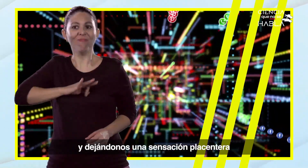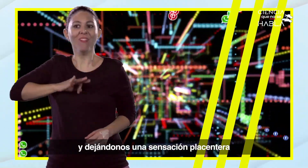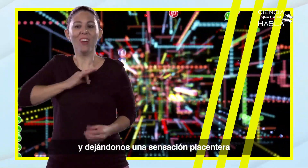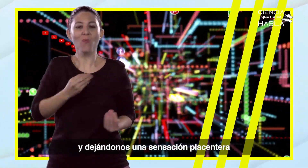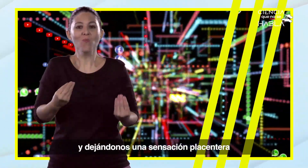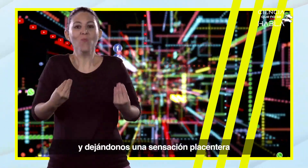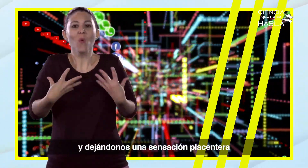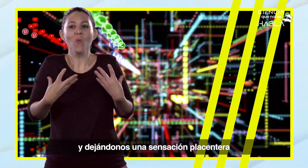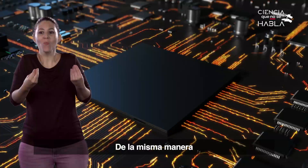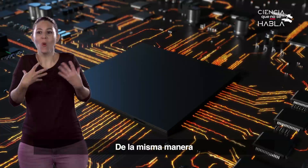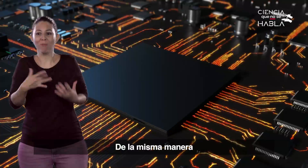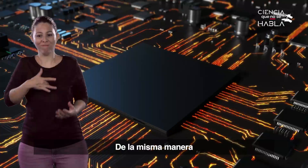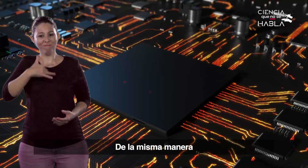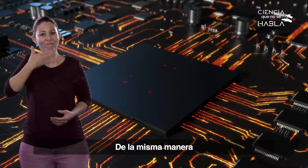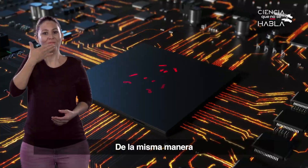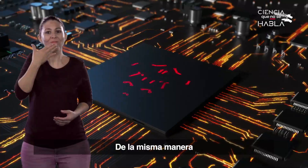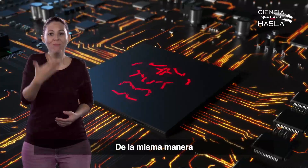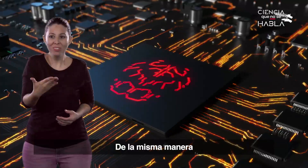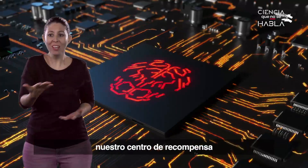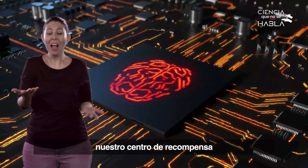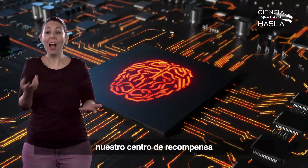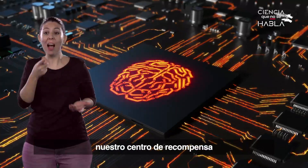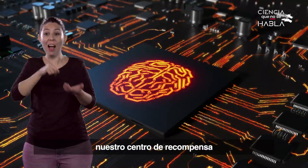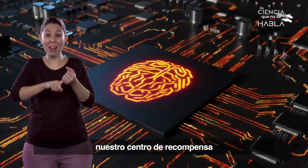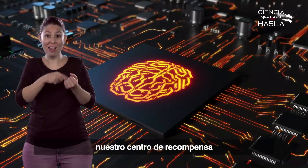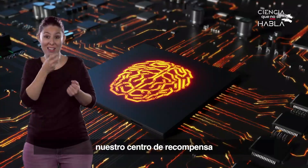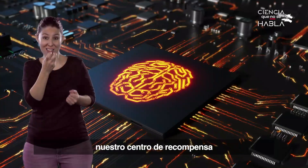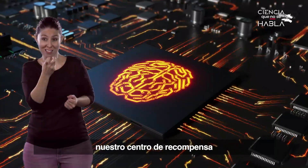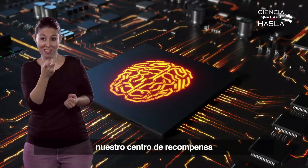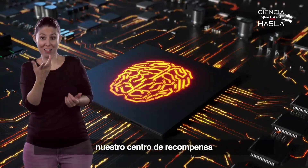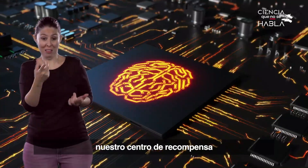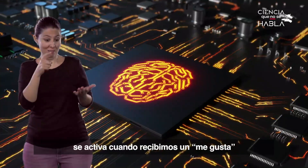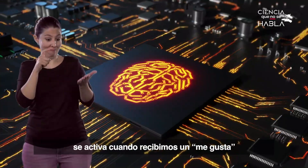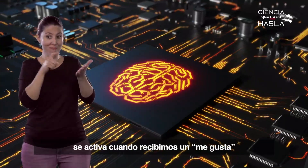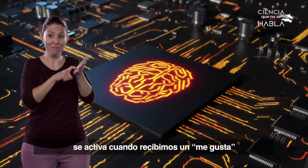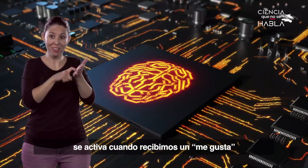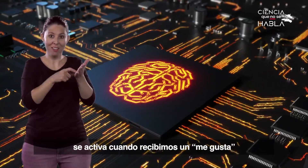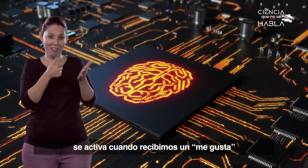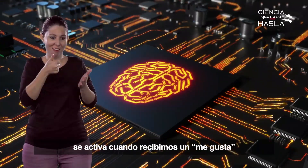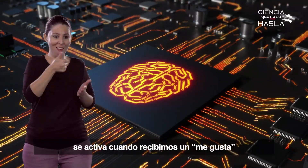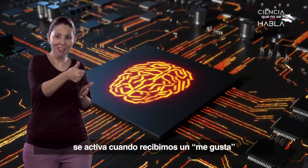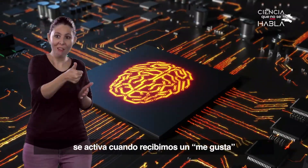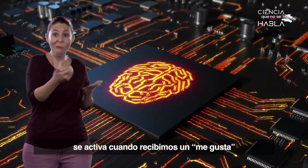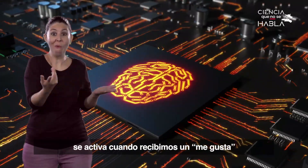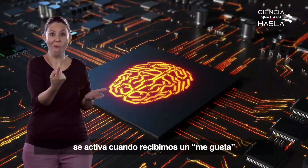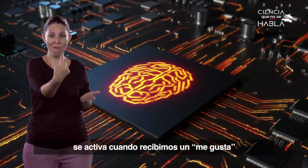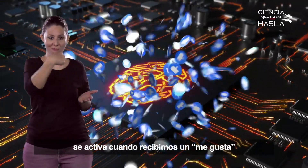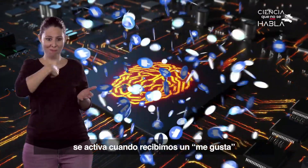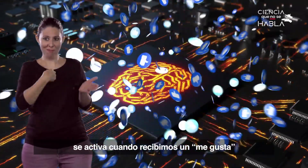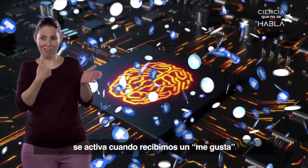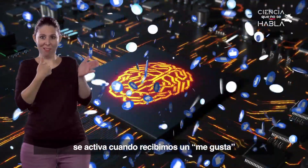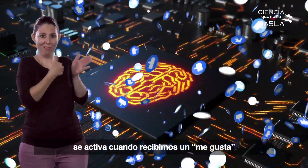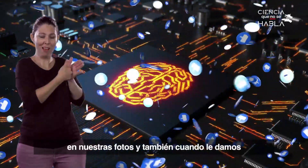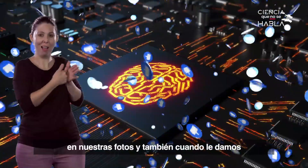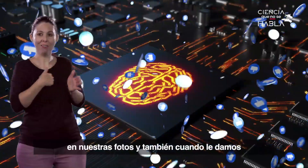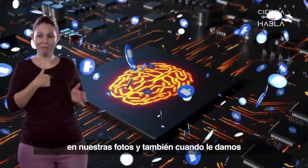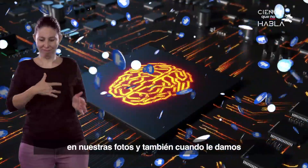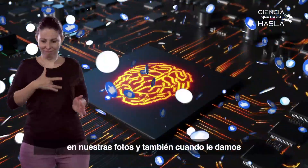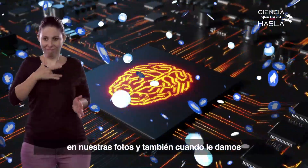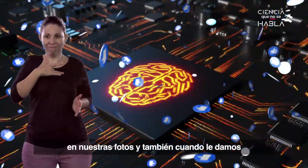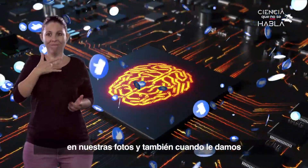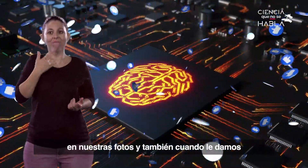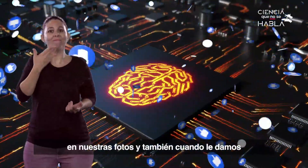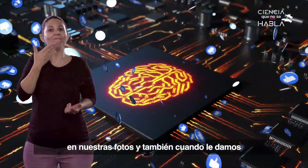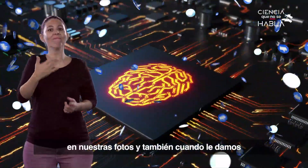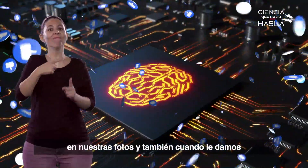sensación placentera. De la misma manera, nuestro centro de recompensa se activa cuando recibimos un me gusta en